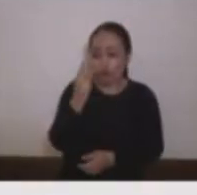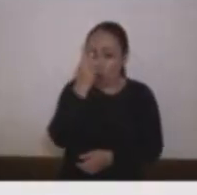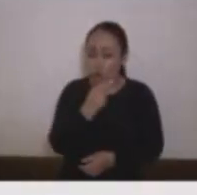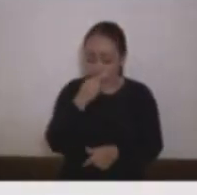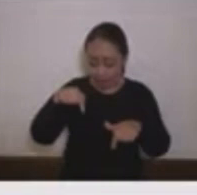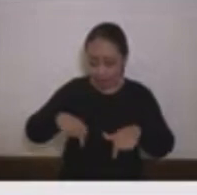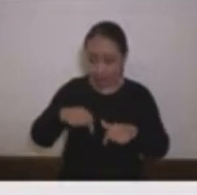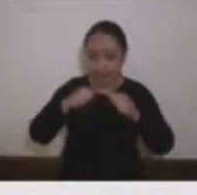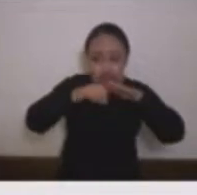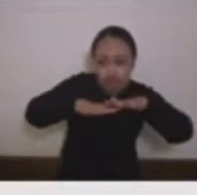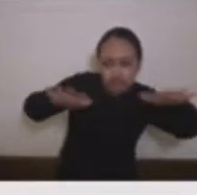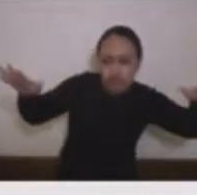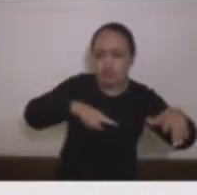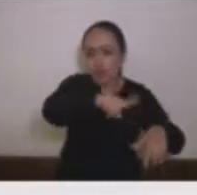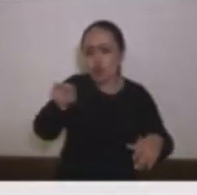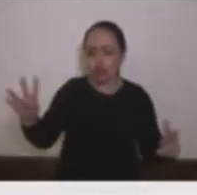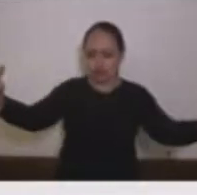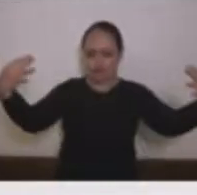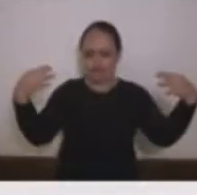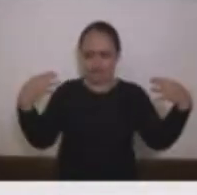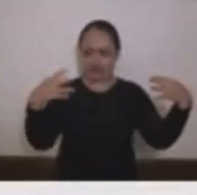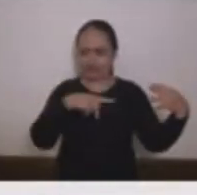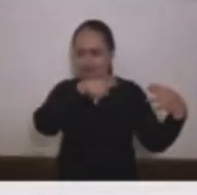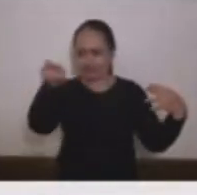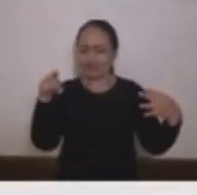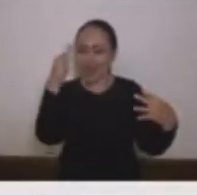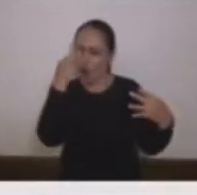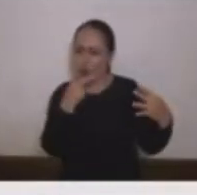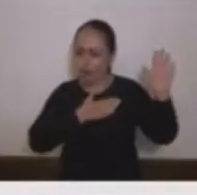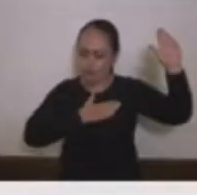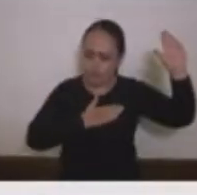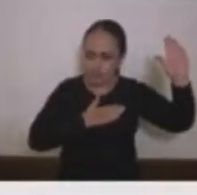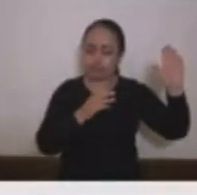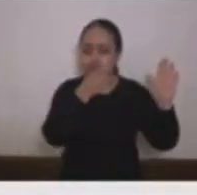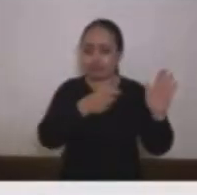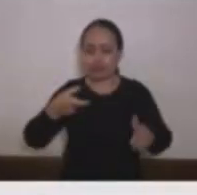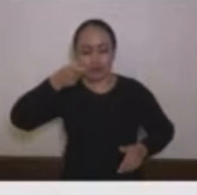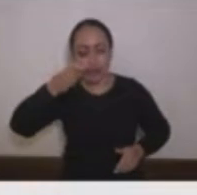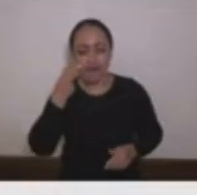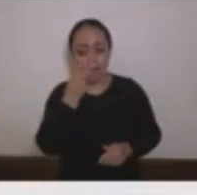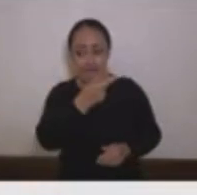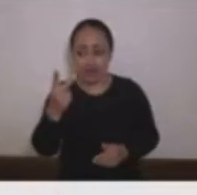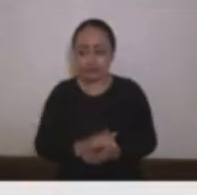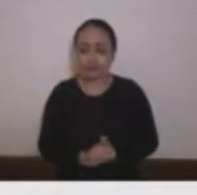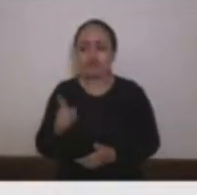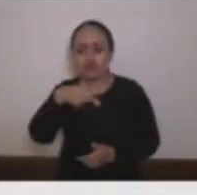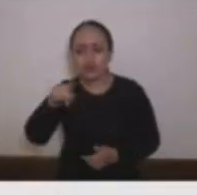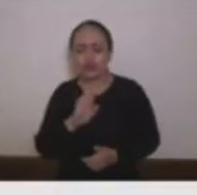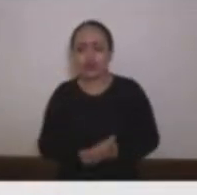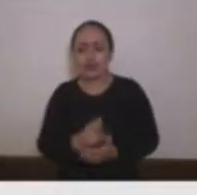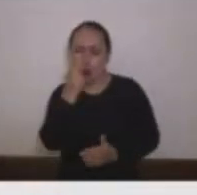aquí públicamente ante el consejo municipal ante el público que está presente ante las personas que nos están viendo a que los funcionarios